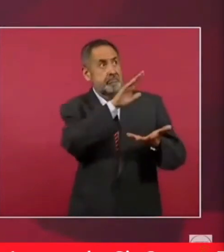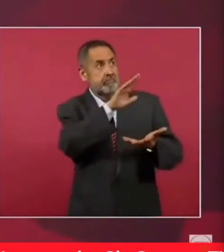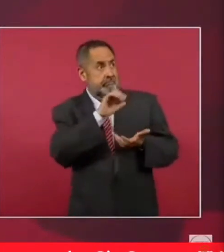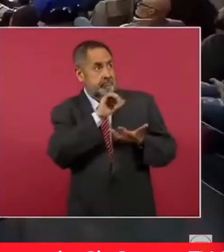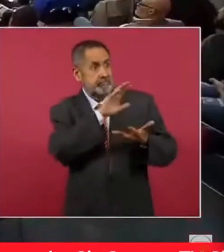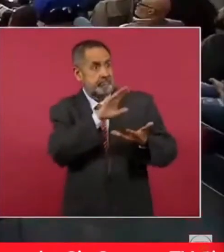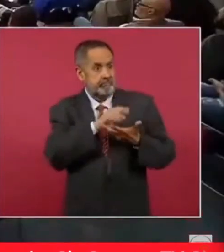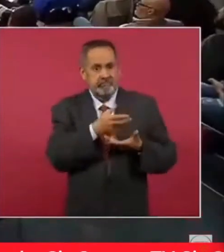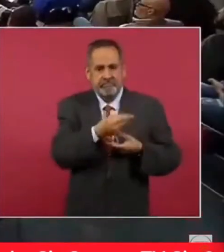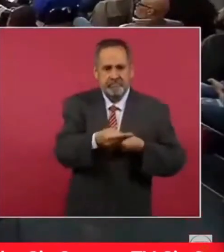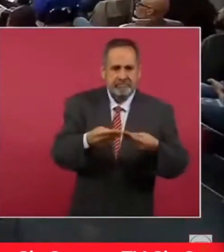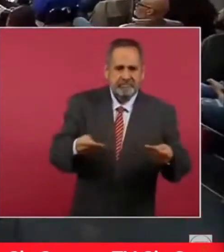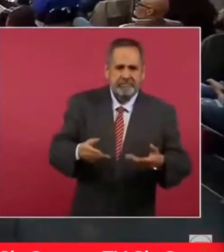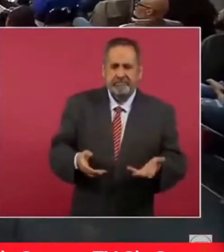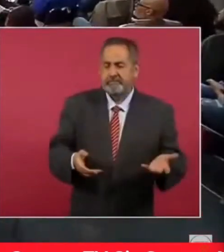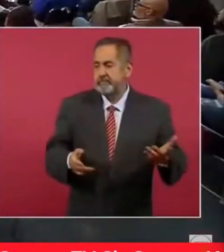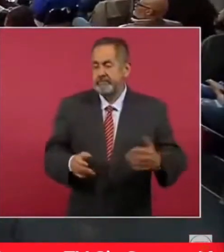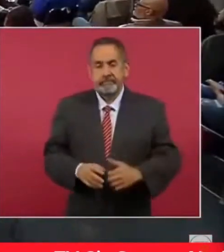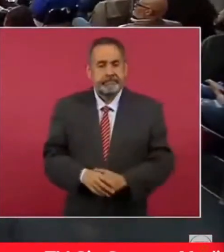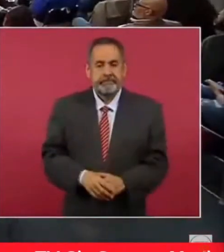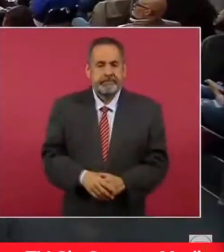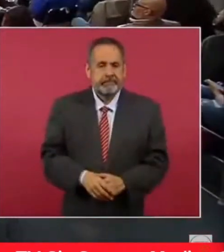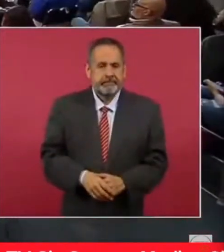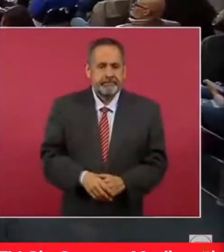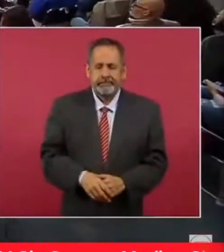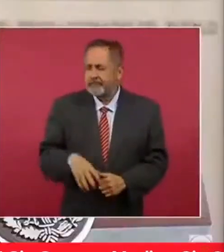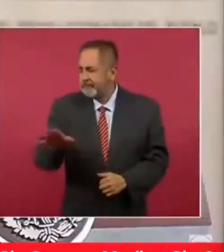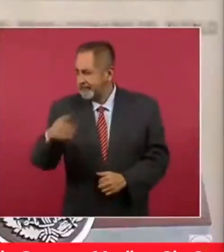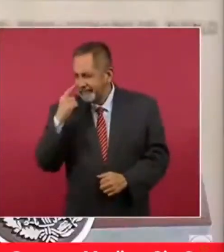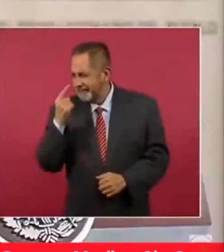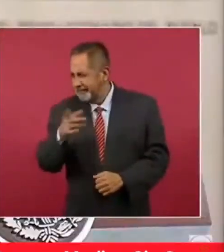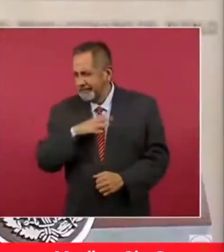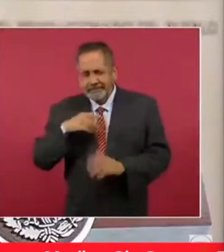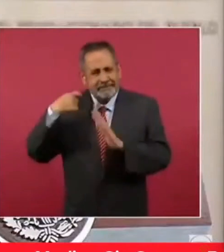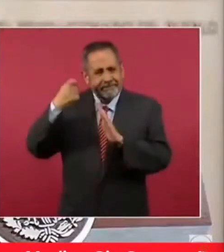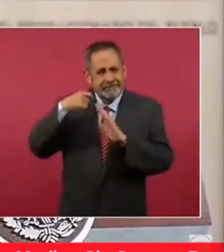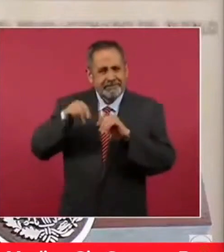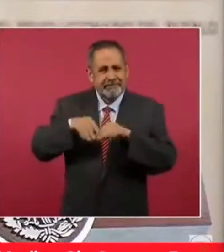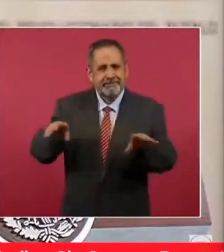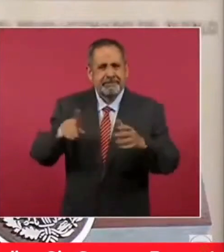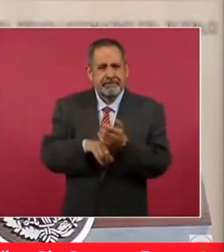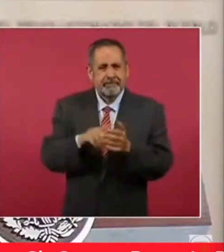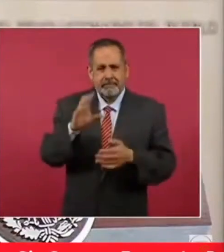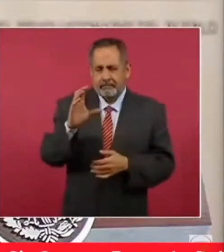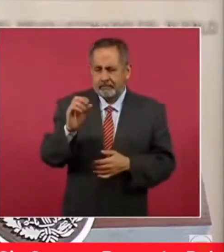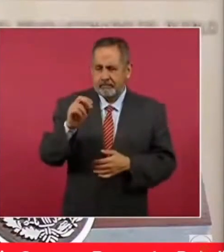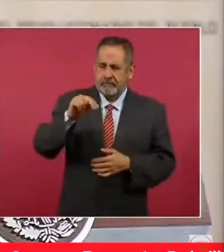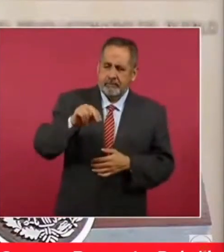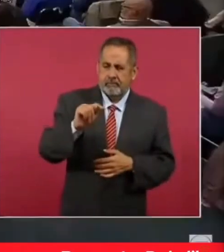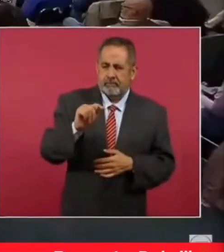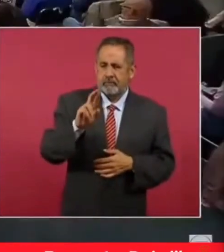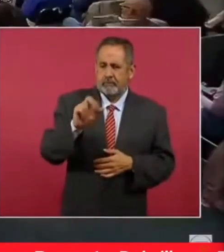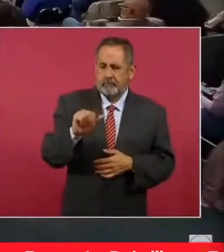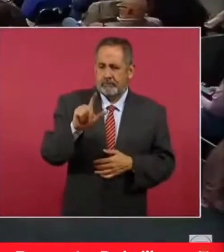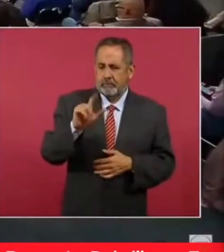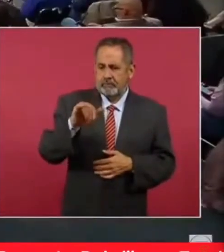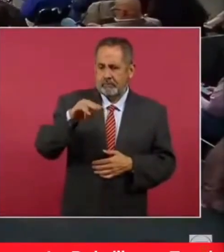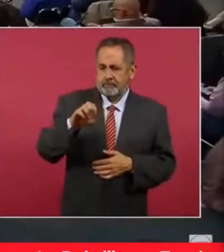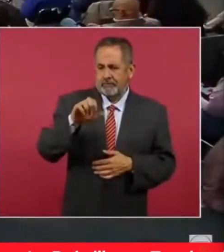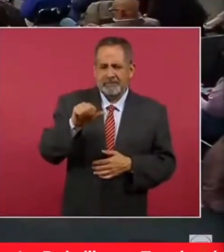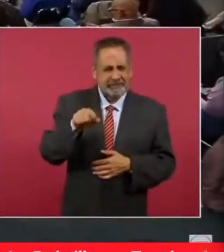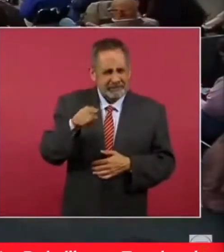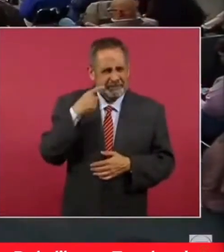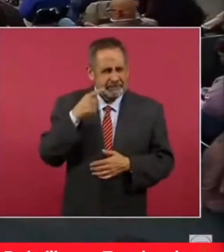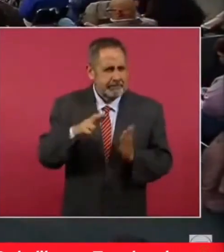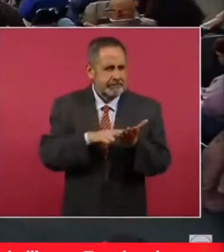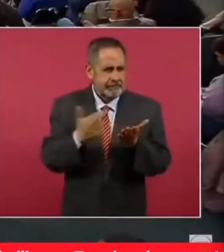Y ahora vamos a ver si tienes ahí el reportaje de Contralínea. Contralínea es